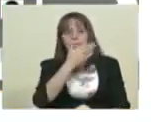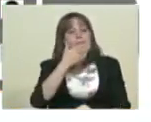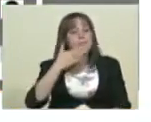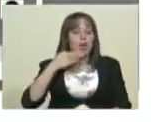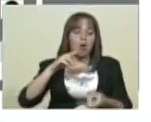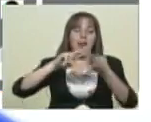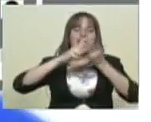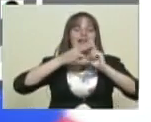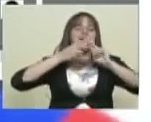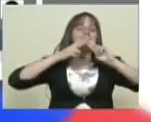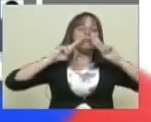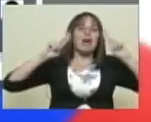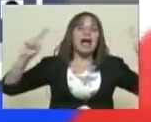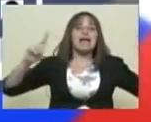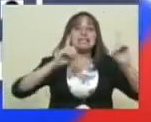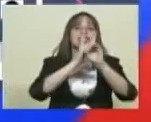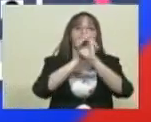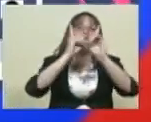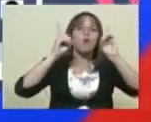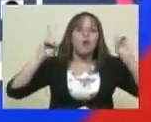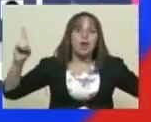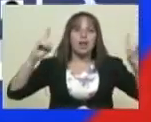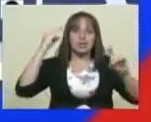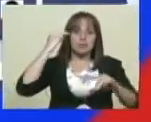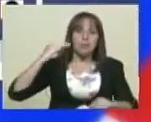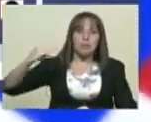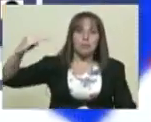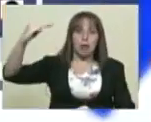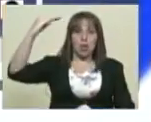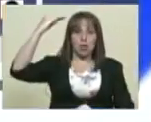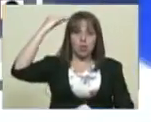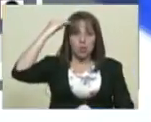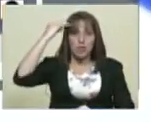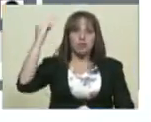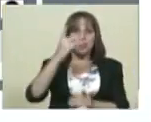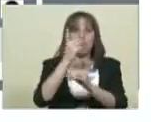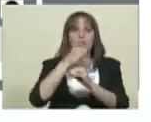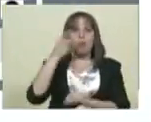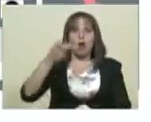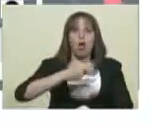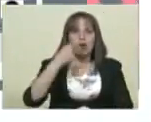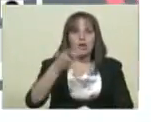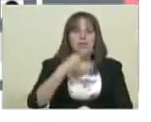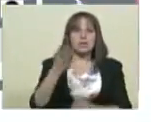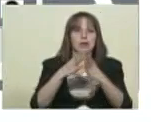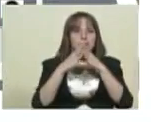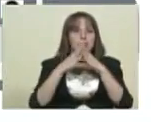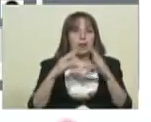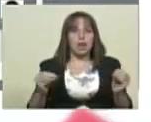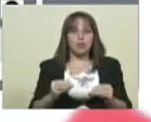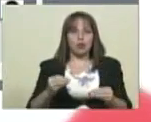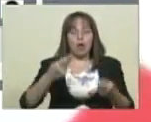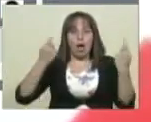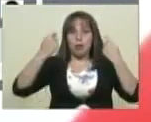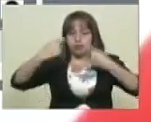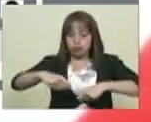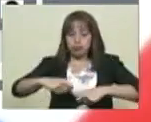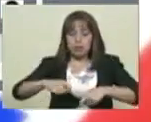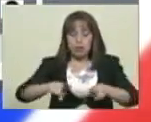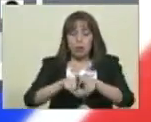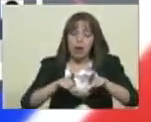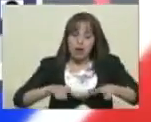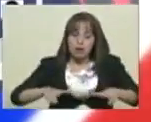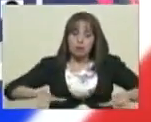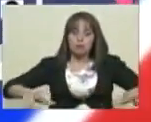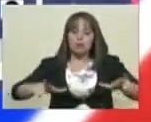la democracia, la madurez política se ha impuesto. Nosotros estamos apostando a que todo el mundo vaya a votar a su centro de